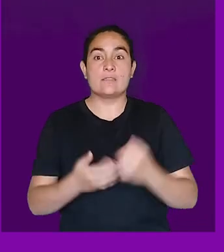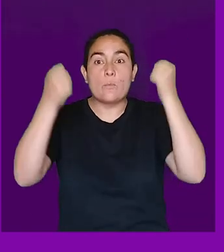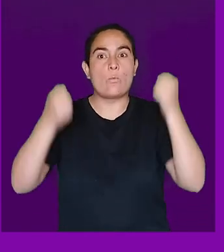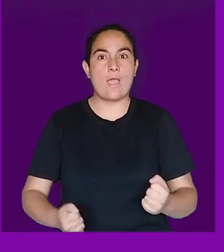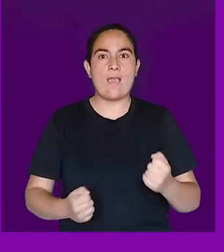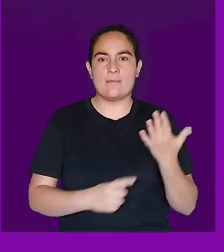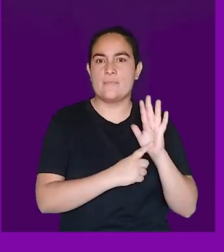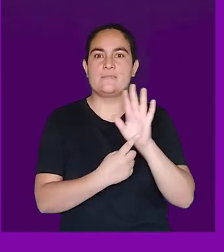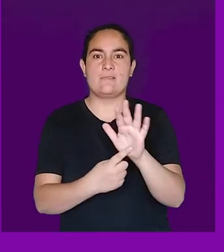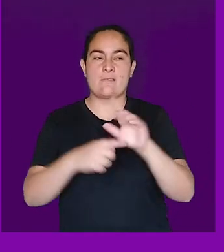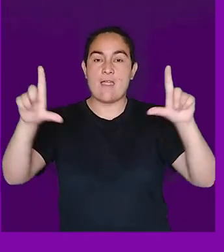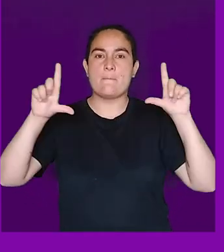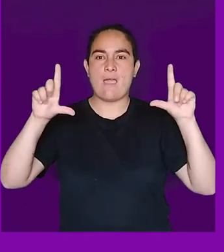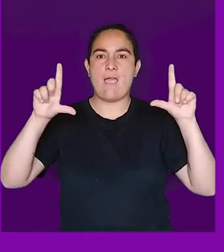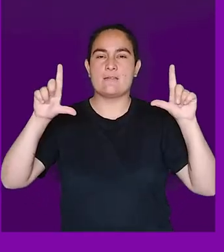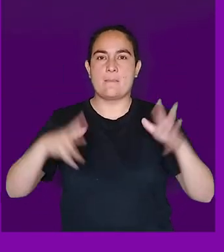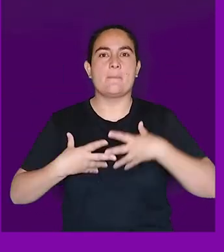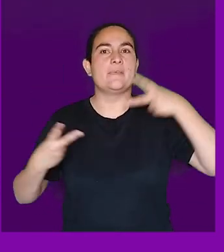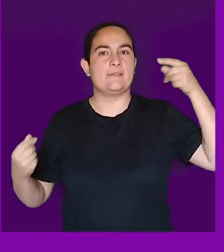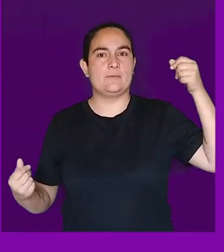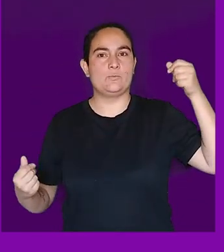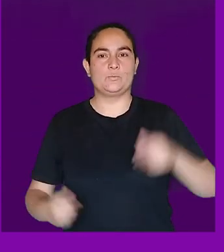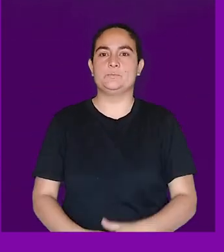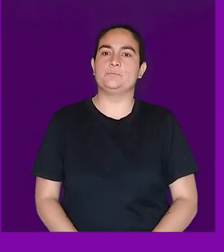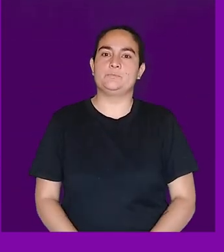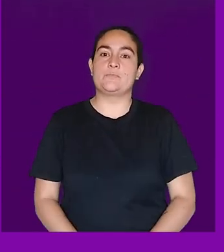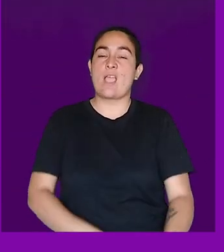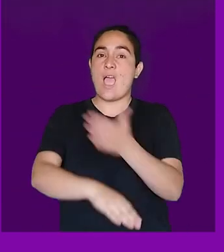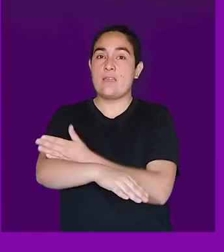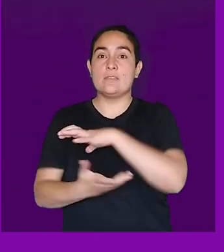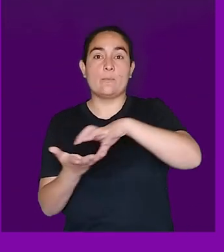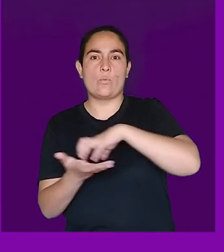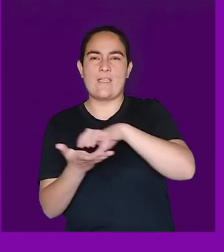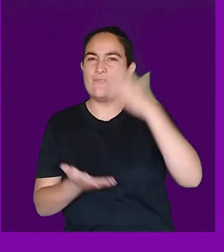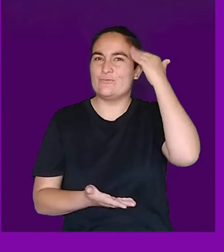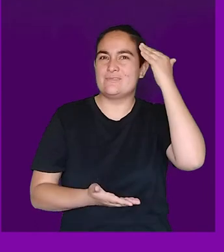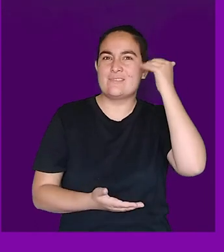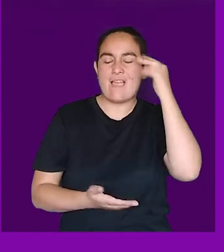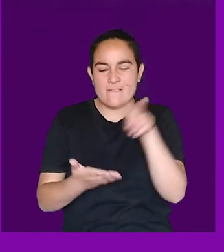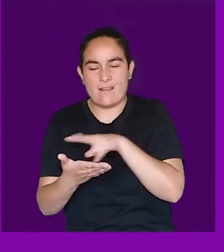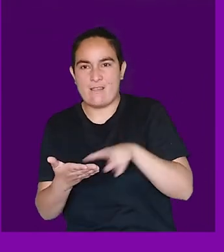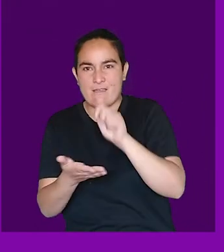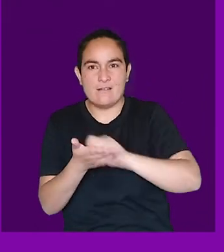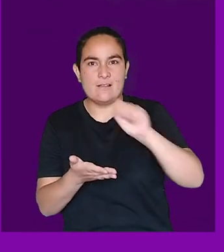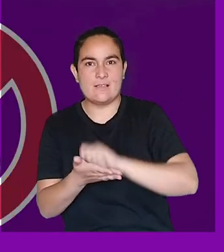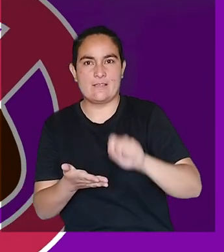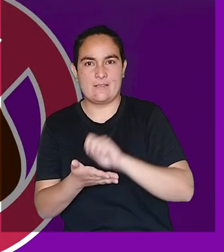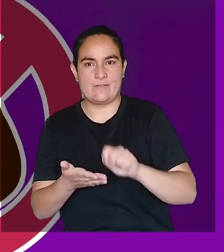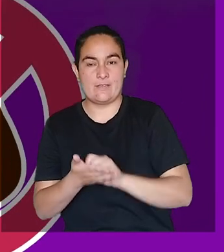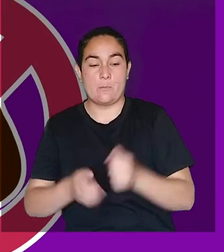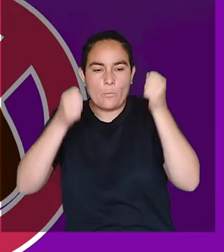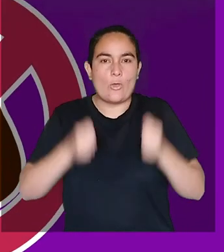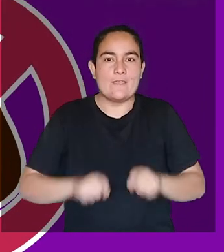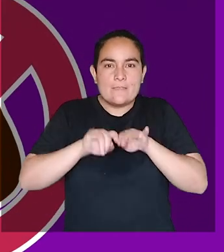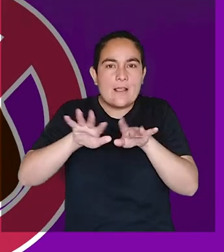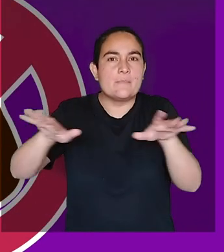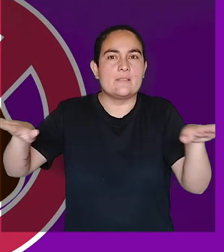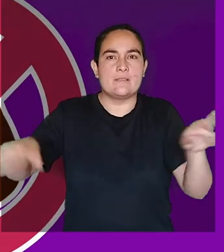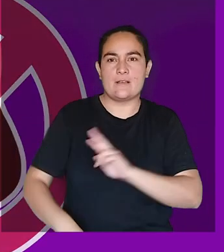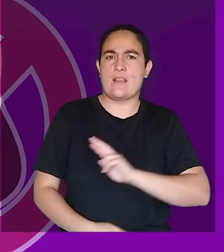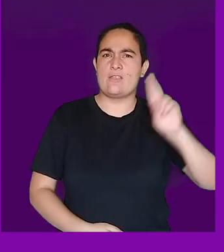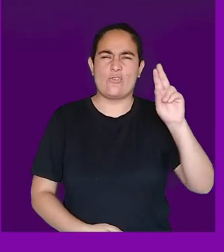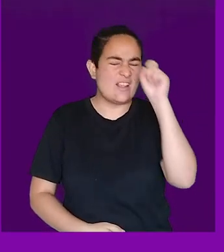el arte es capaz de representar en imagen la espiritualidad. Frente a una población eminentemente analfabeta,